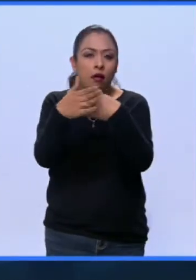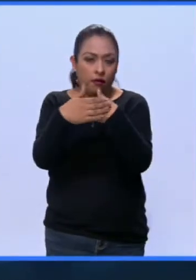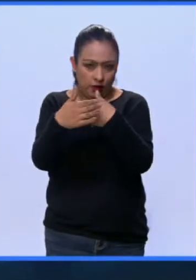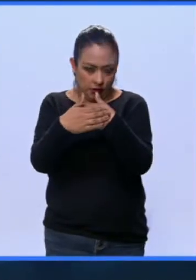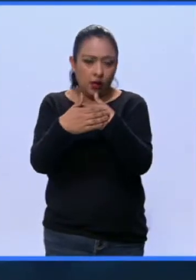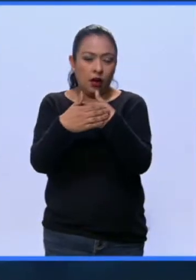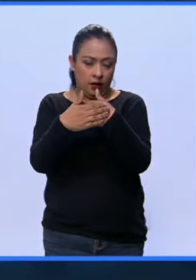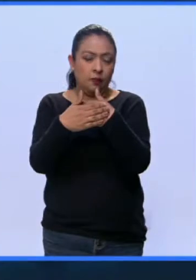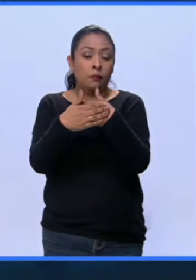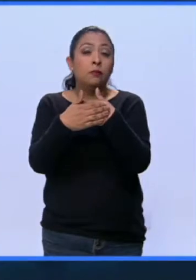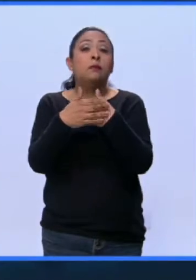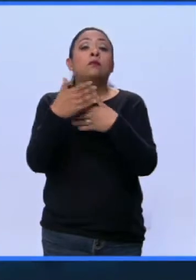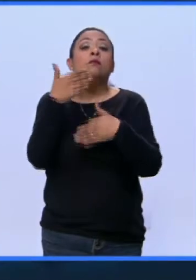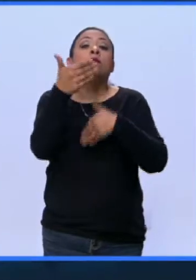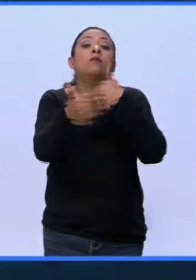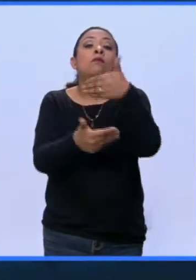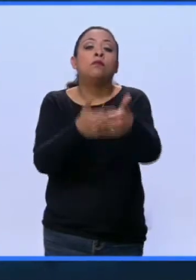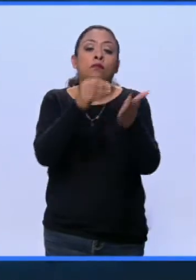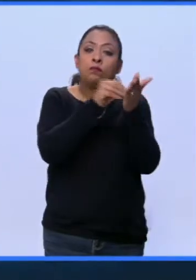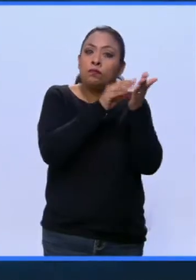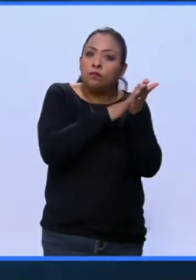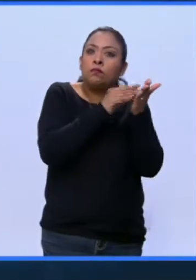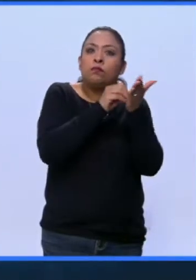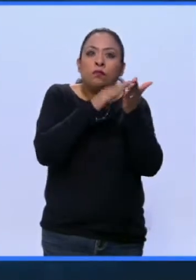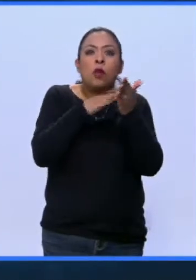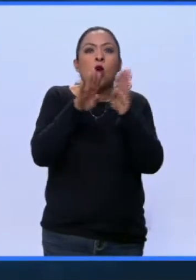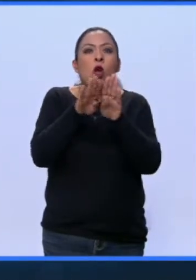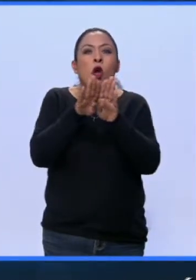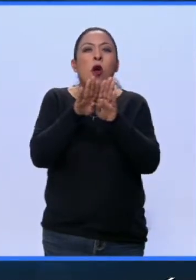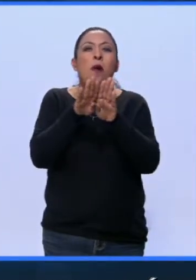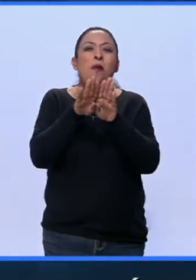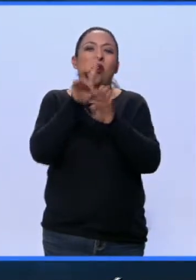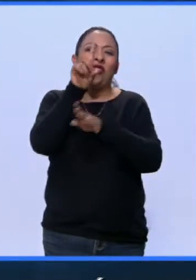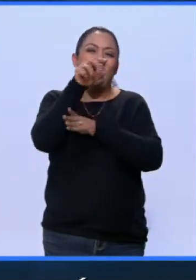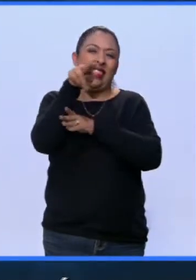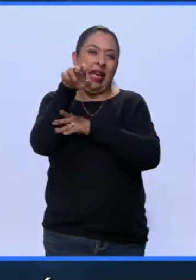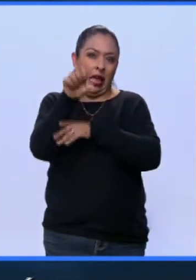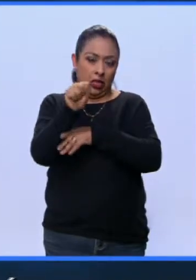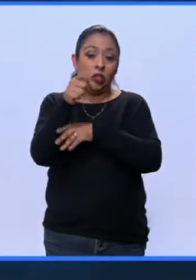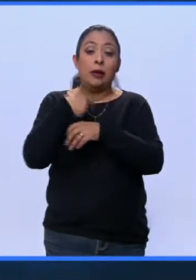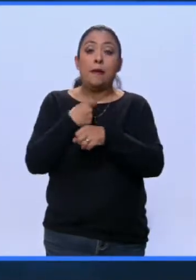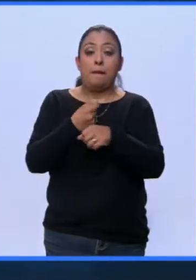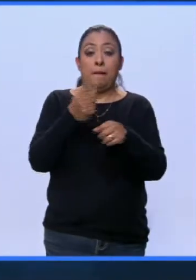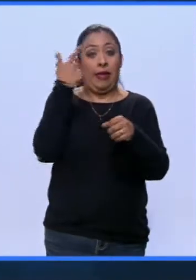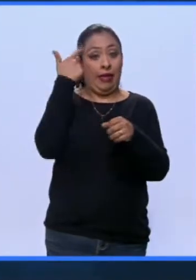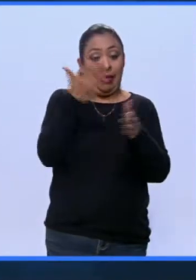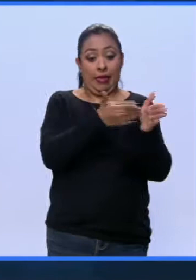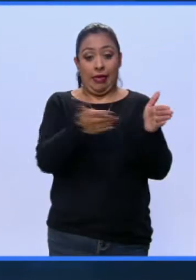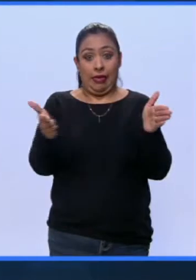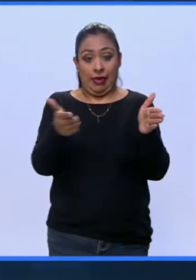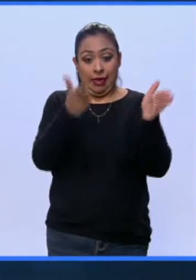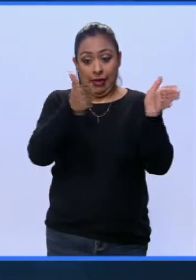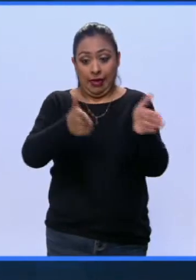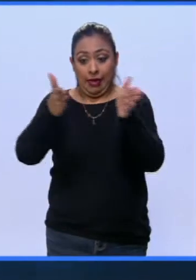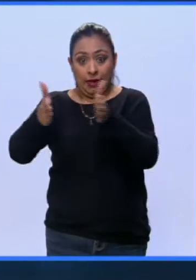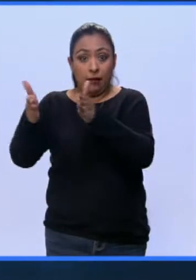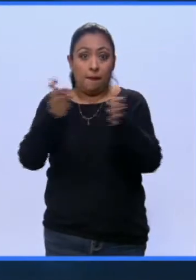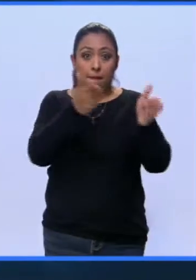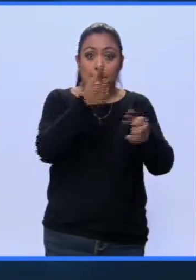avances del registro de daños que tenemos, que esa es la primera etapa de lo que estamos